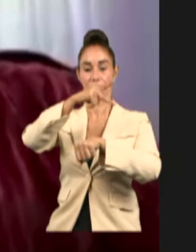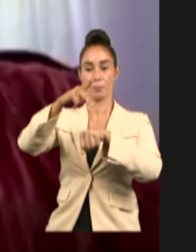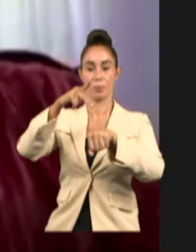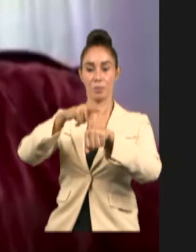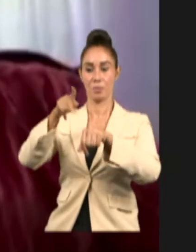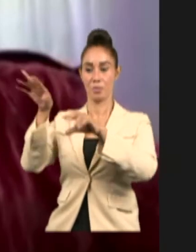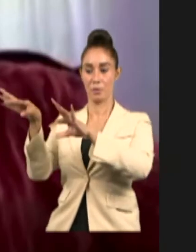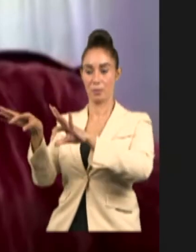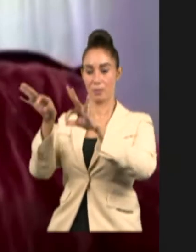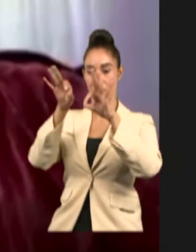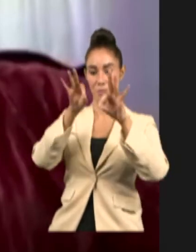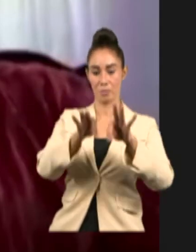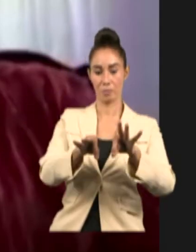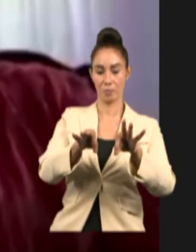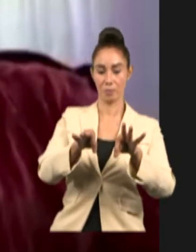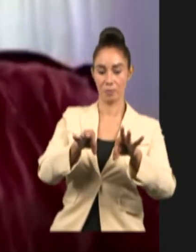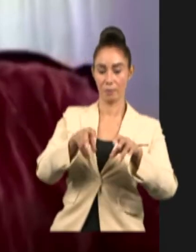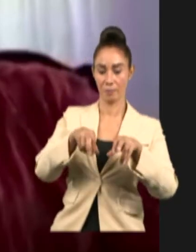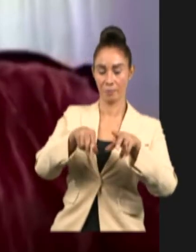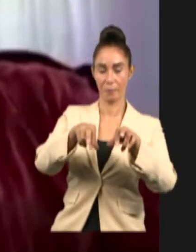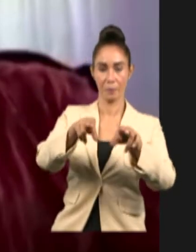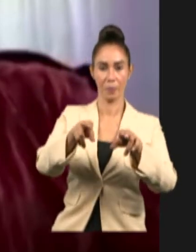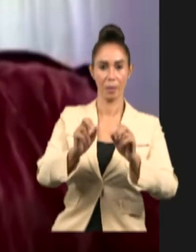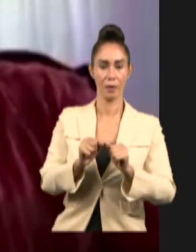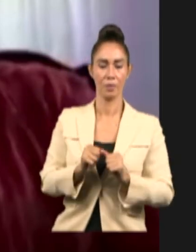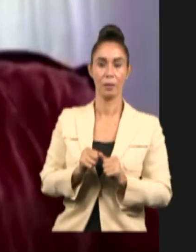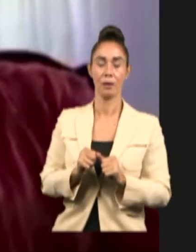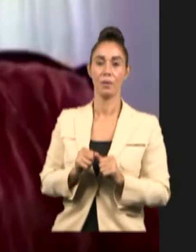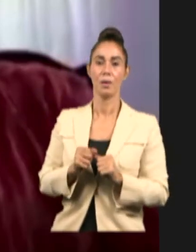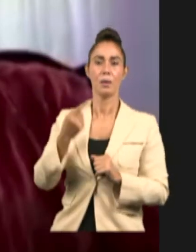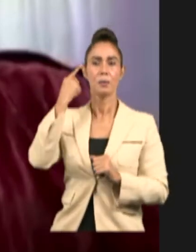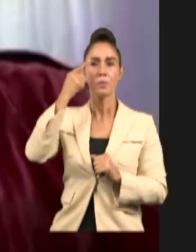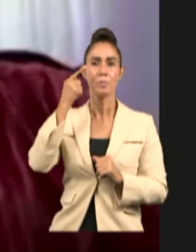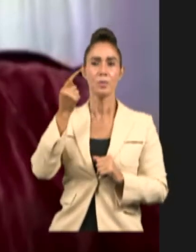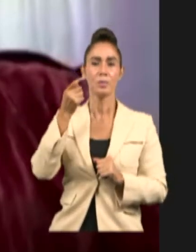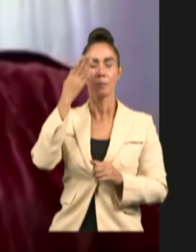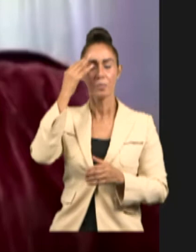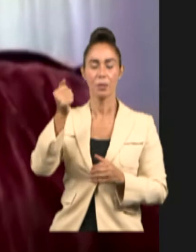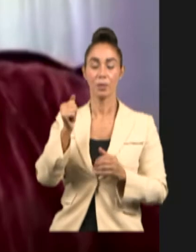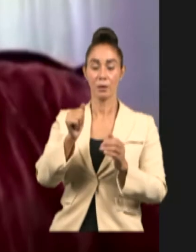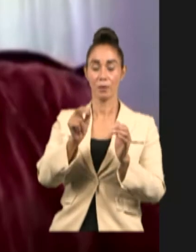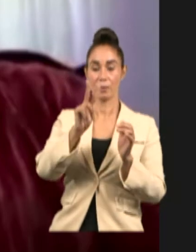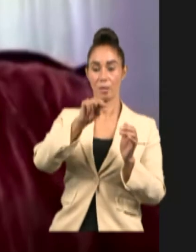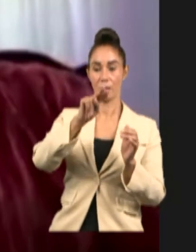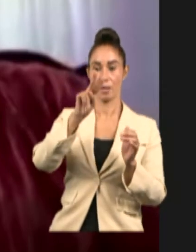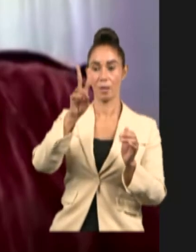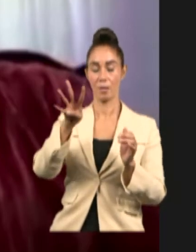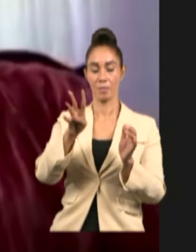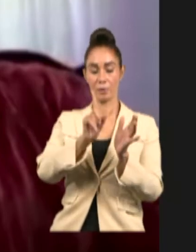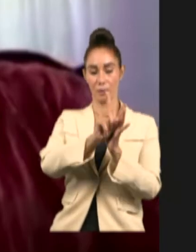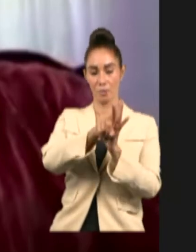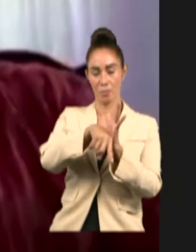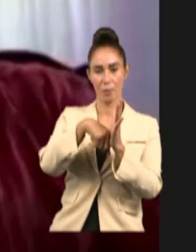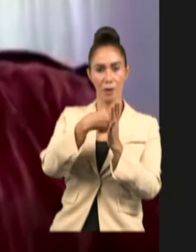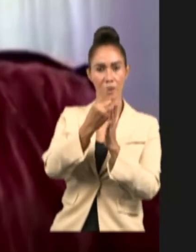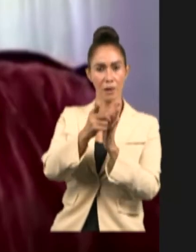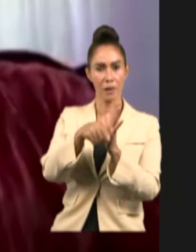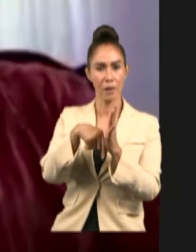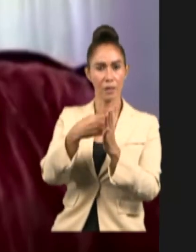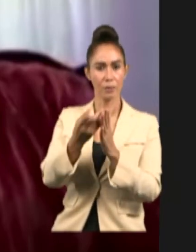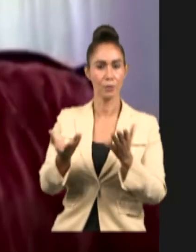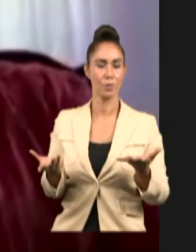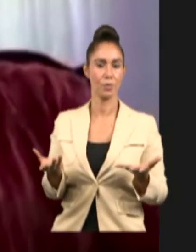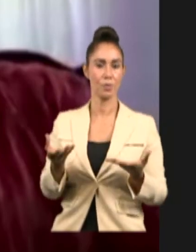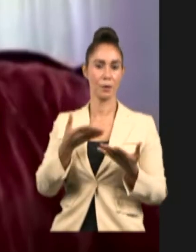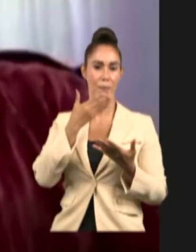como plan piloto un mecanismo de un toque de queda 24 horas en la provincia de Puerto Plata y ver cómo funcionaría